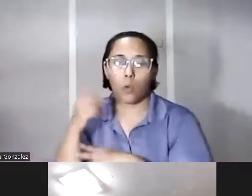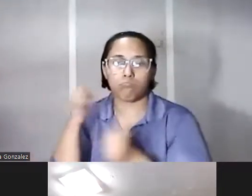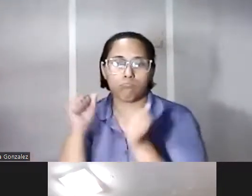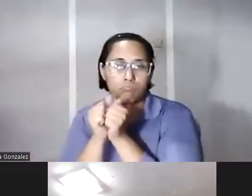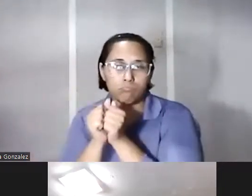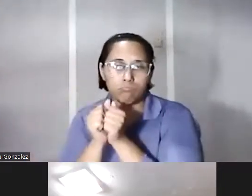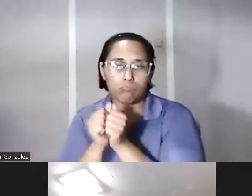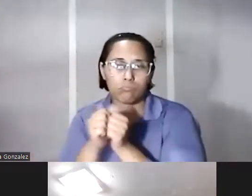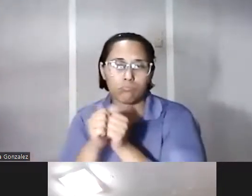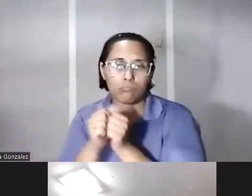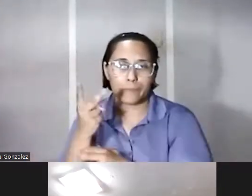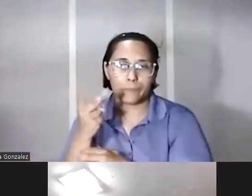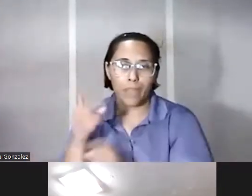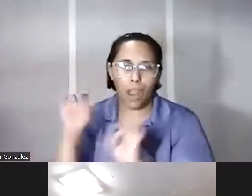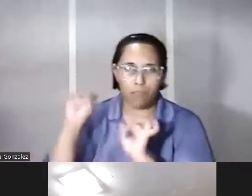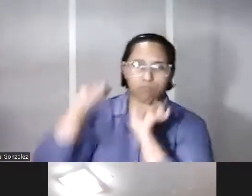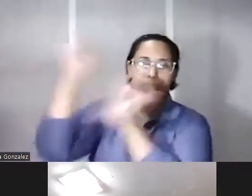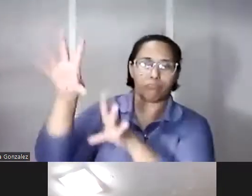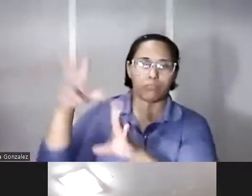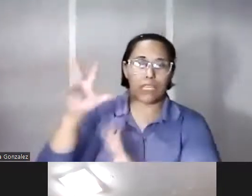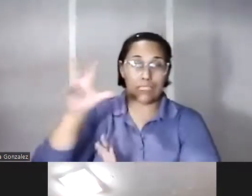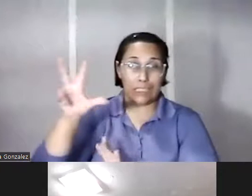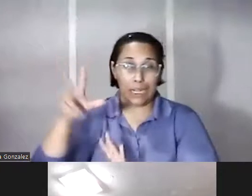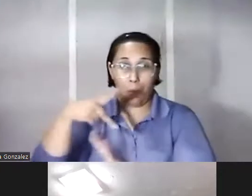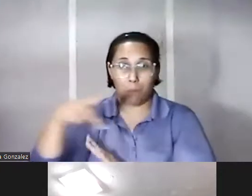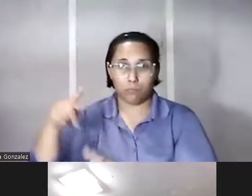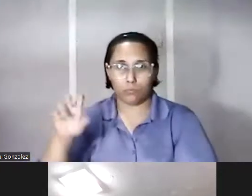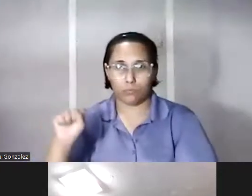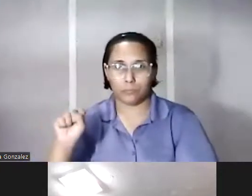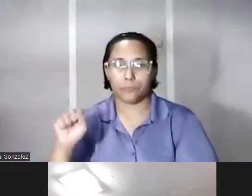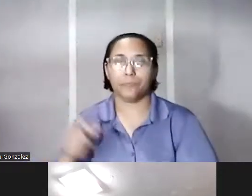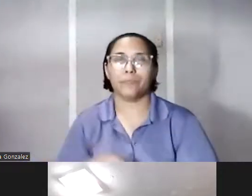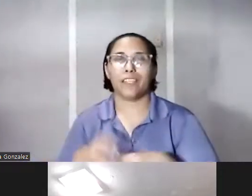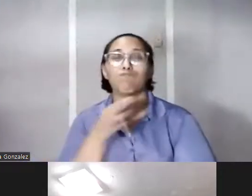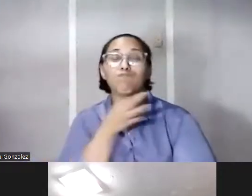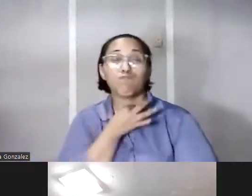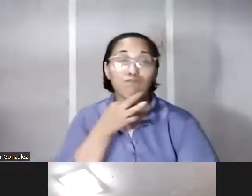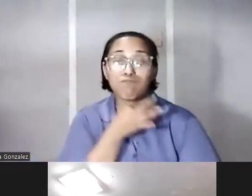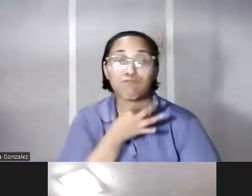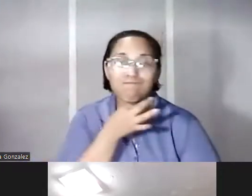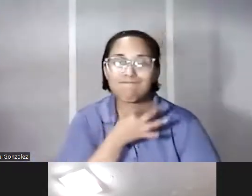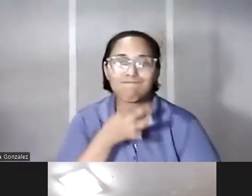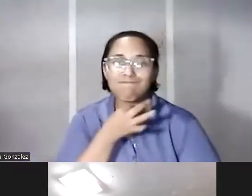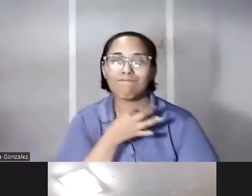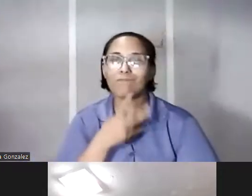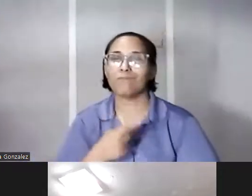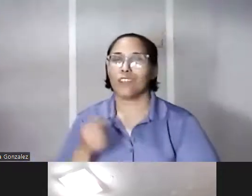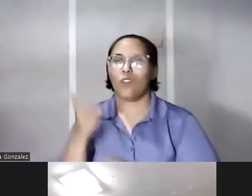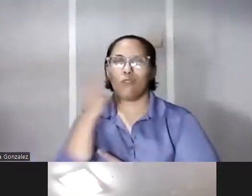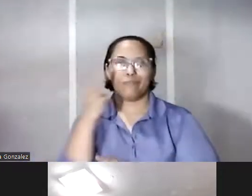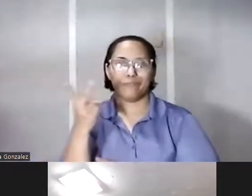pero insisto o sea es curioso es curioso seguramente muchos de los que nos están viendo